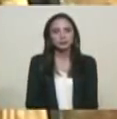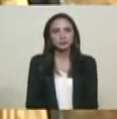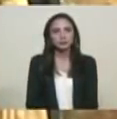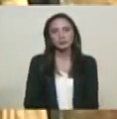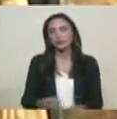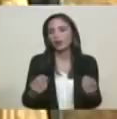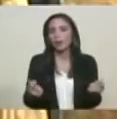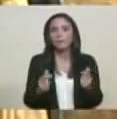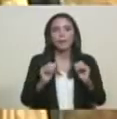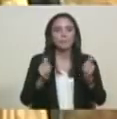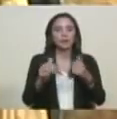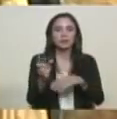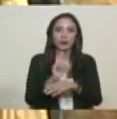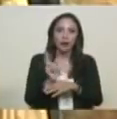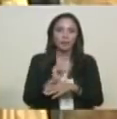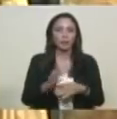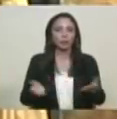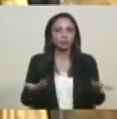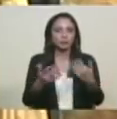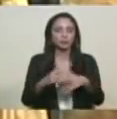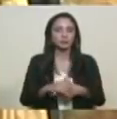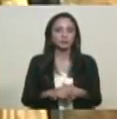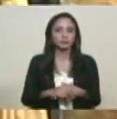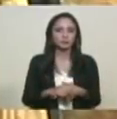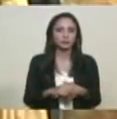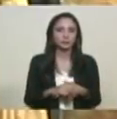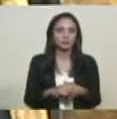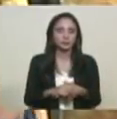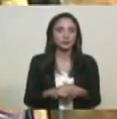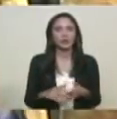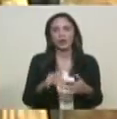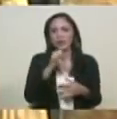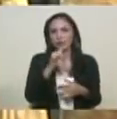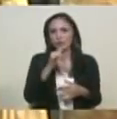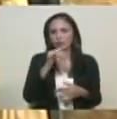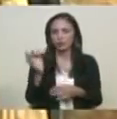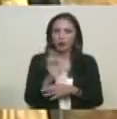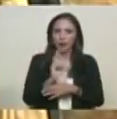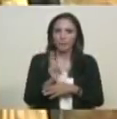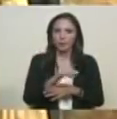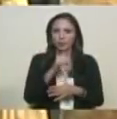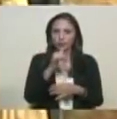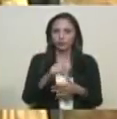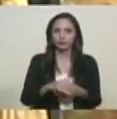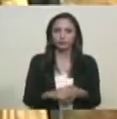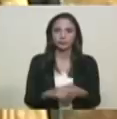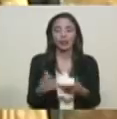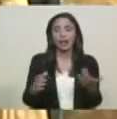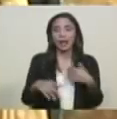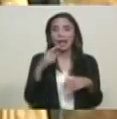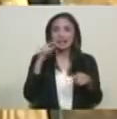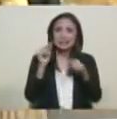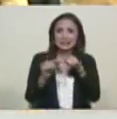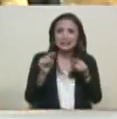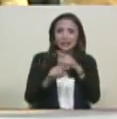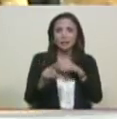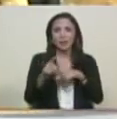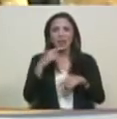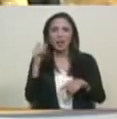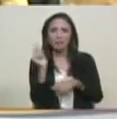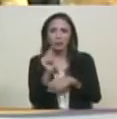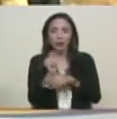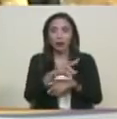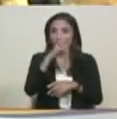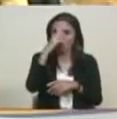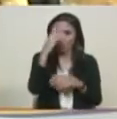importa es que arranque bien, que se haga bien, que todo el mundo esté bien informado. Cero rumor. Si usted